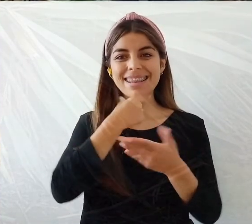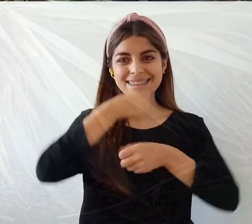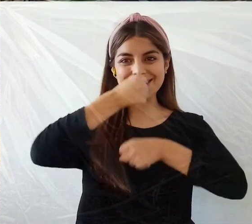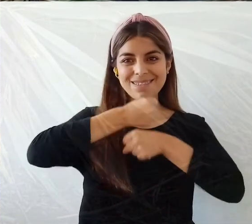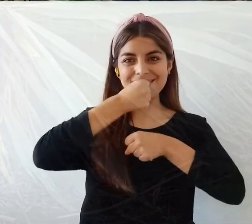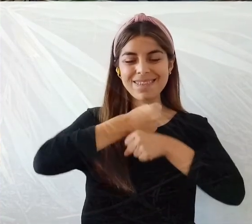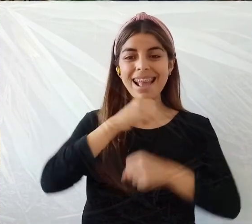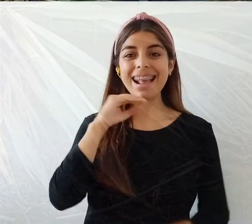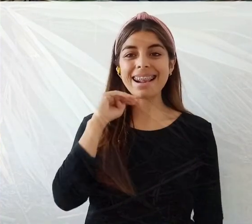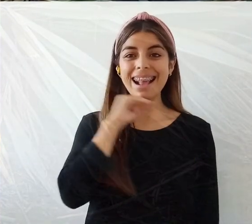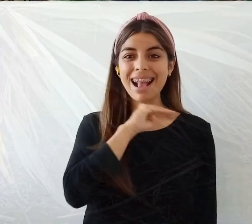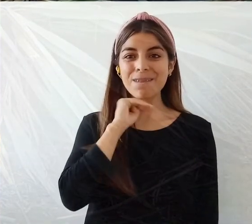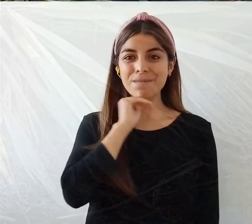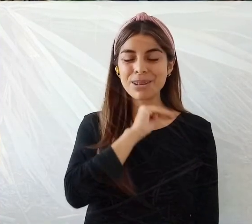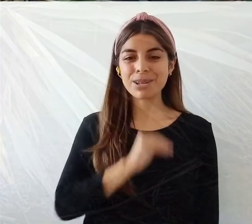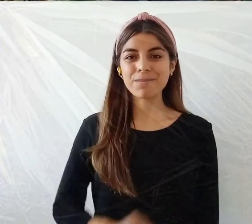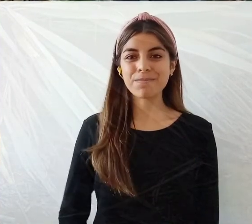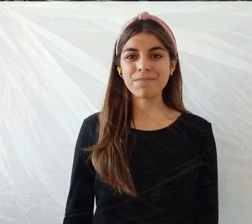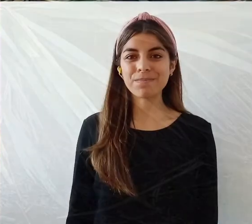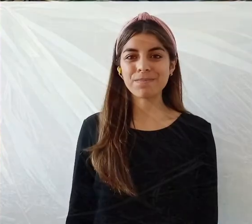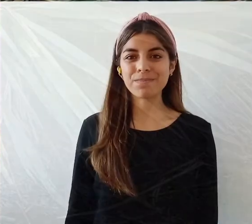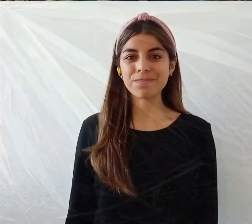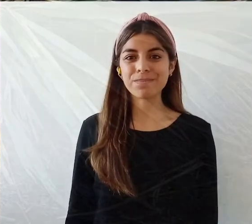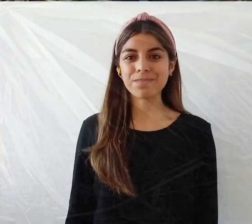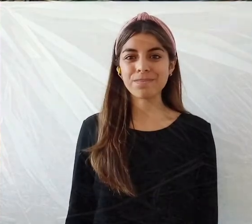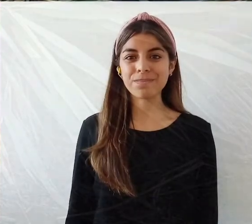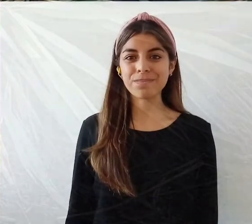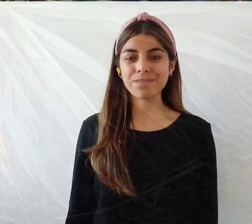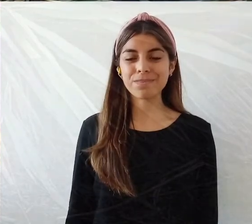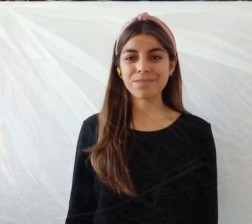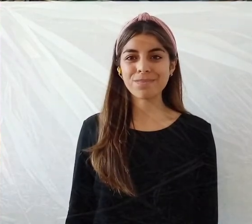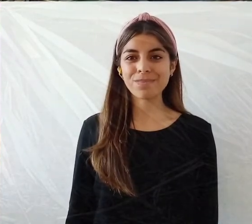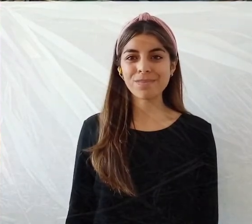Pero después cuando está seco ya hay que, lo dejando con agua.